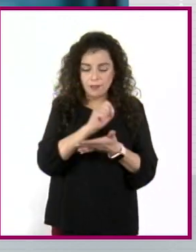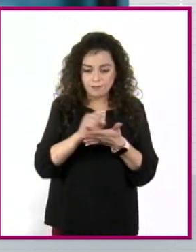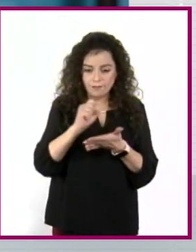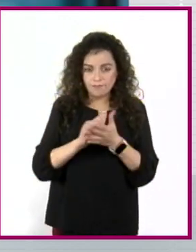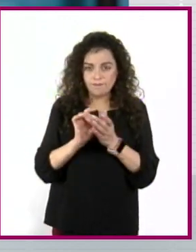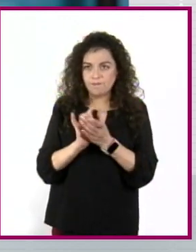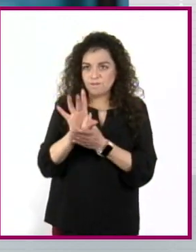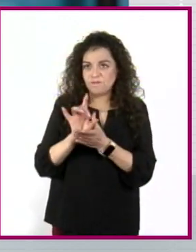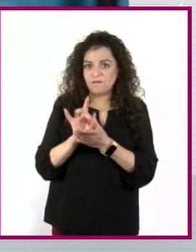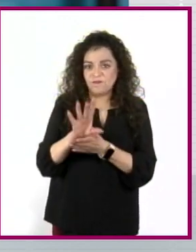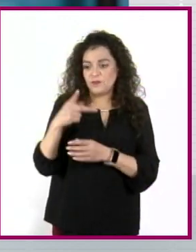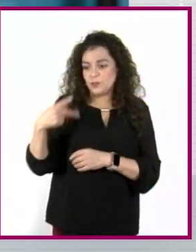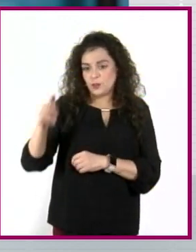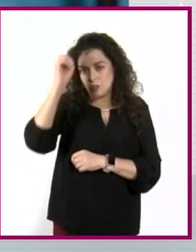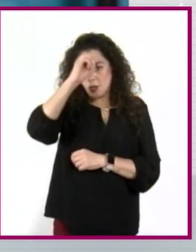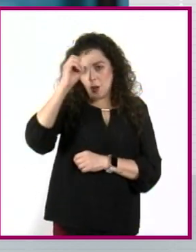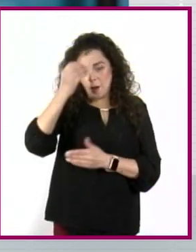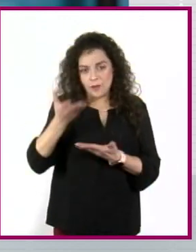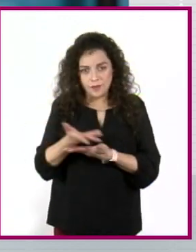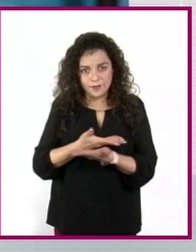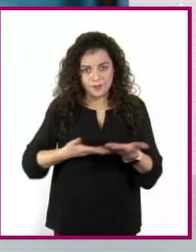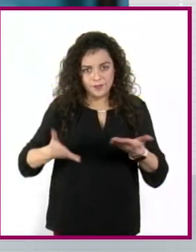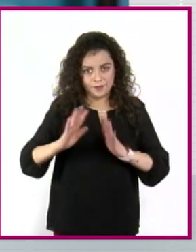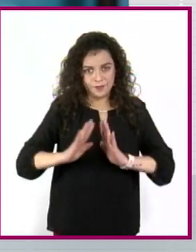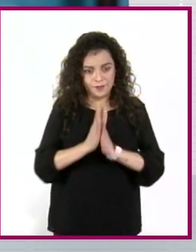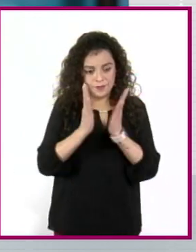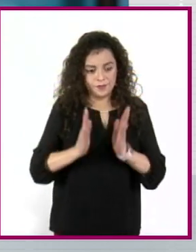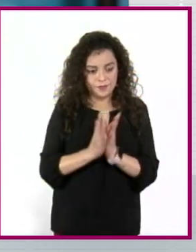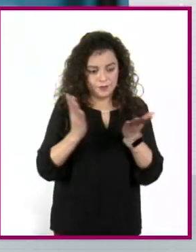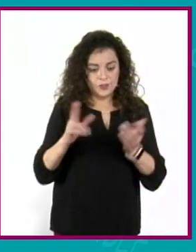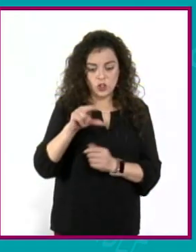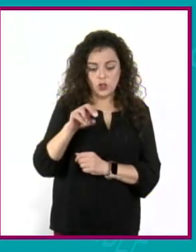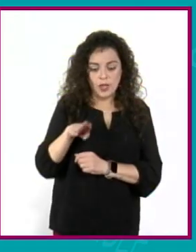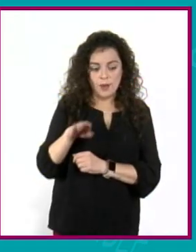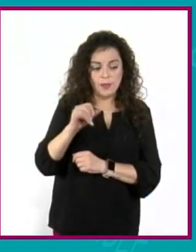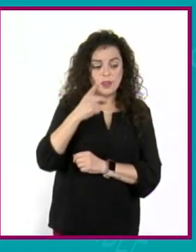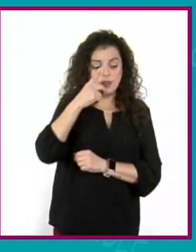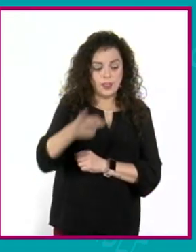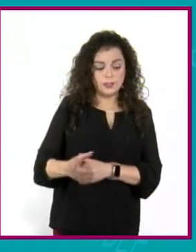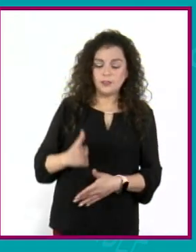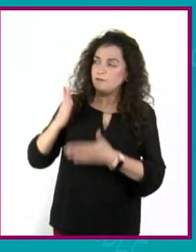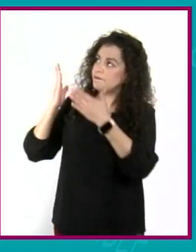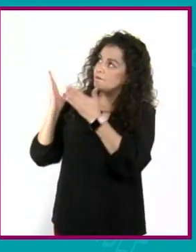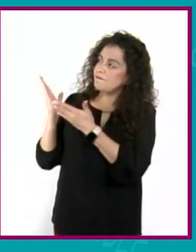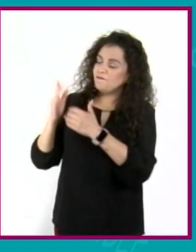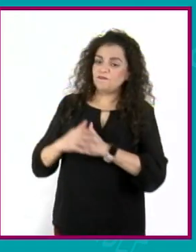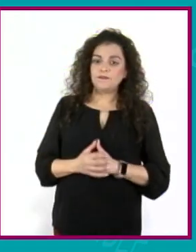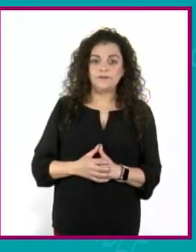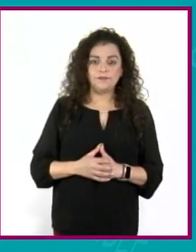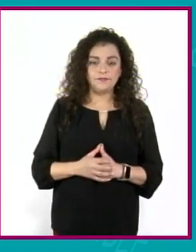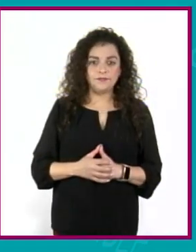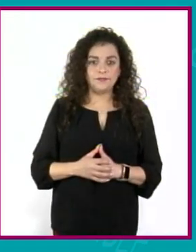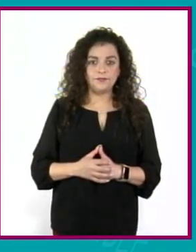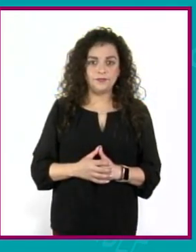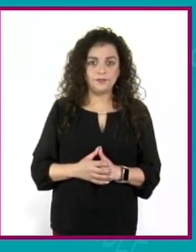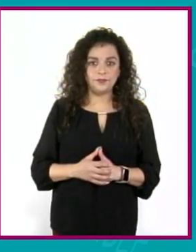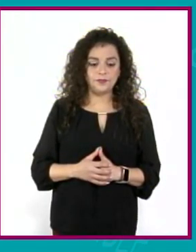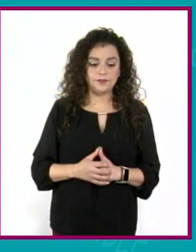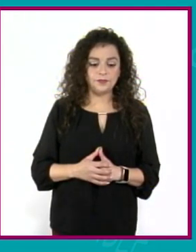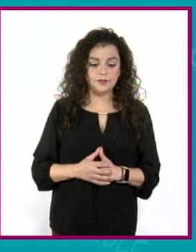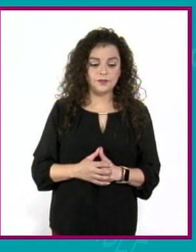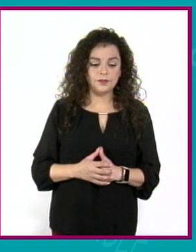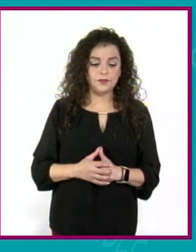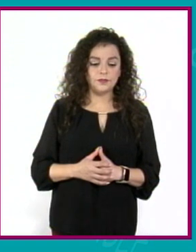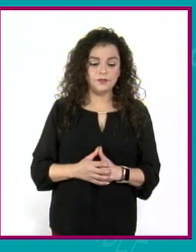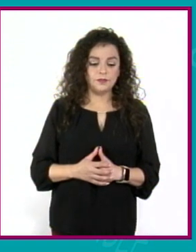colaboraciones. Como una muestra, Nori Mendoza Bolaños dijo, Al ayudar a las personas y grupos en situación de vulnerabilidad,